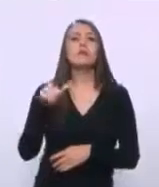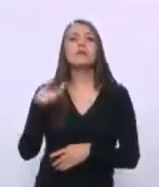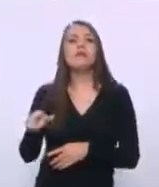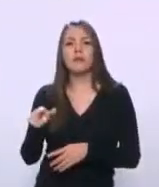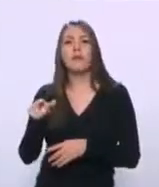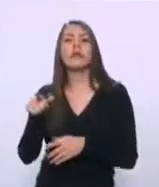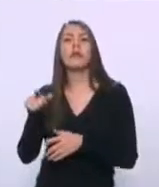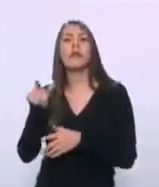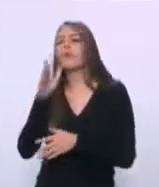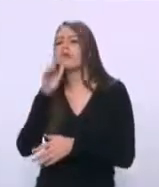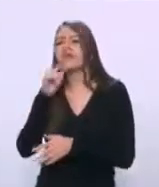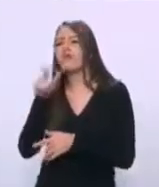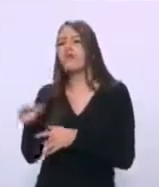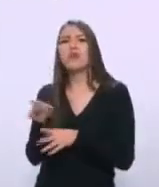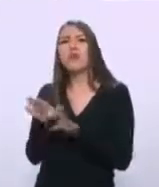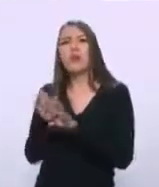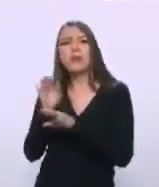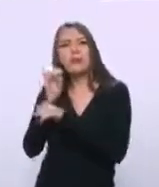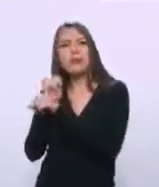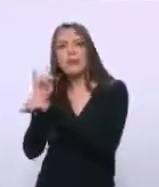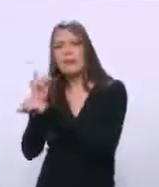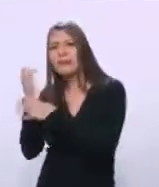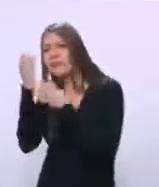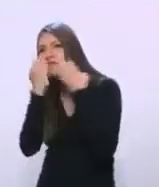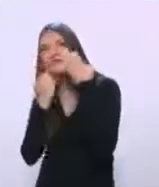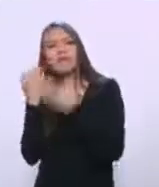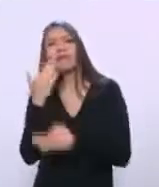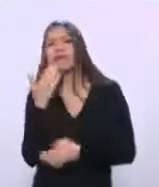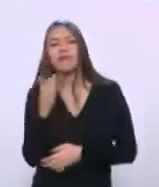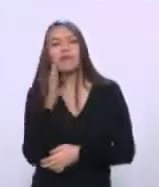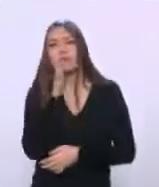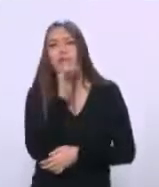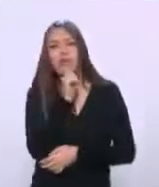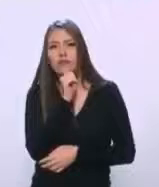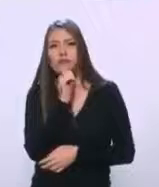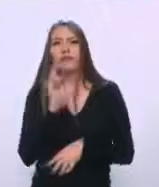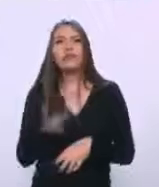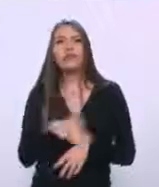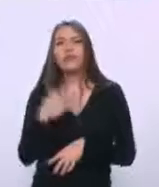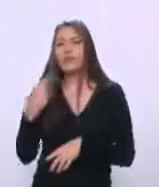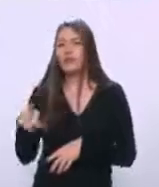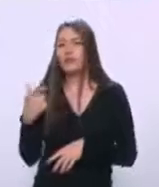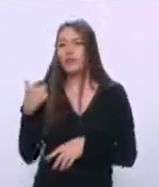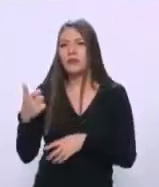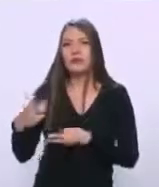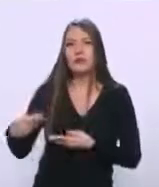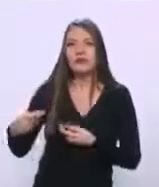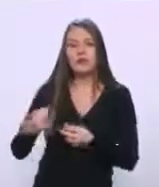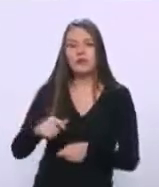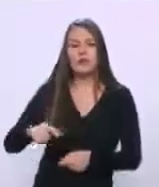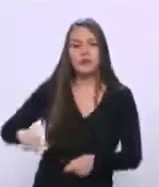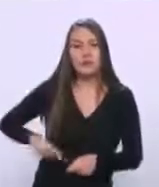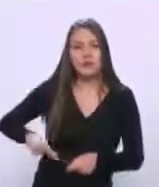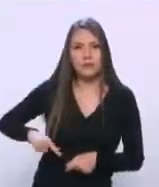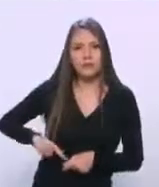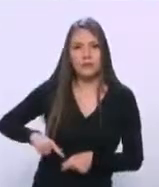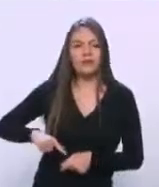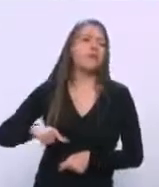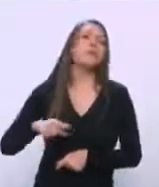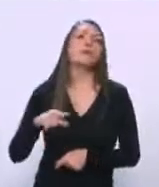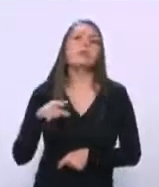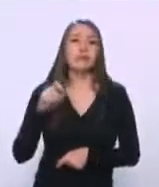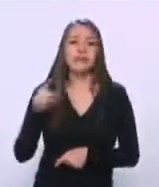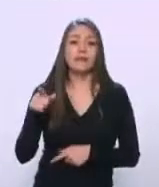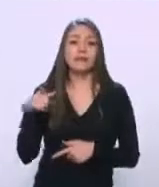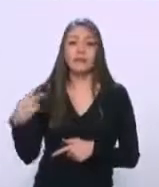pues había era un delito de peculado desvío de recursos públicos porque les repito en ese